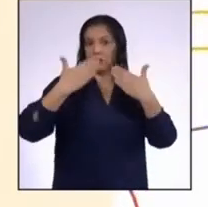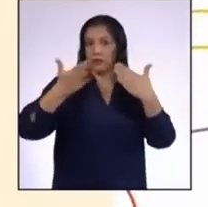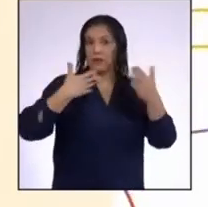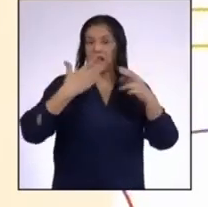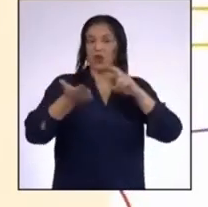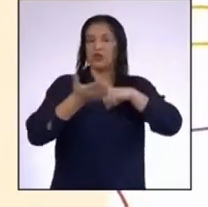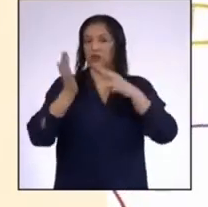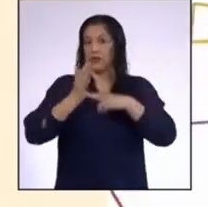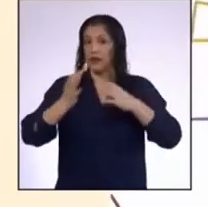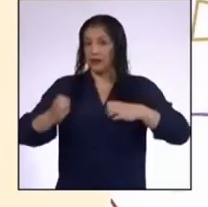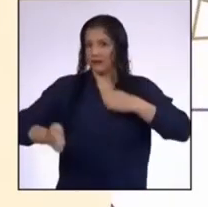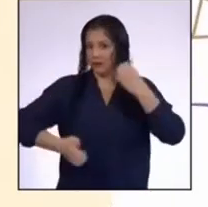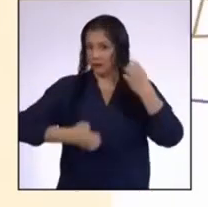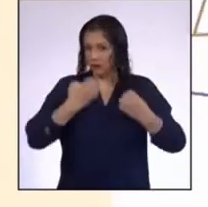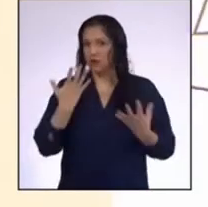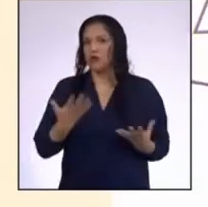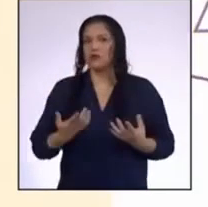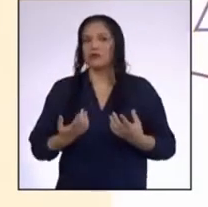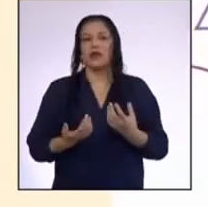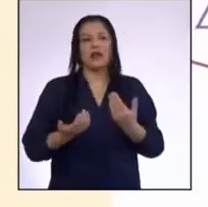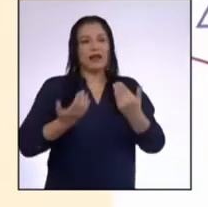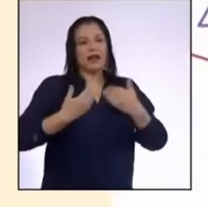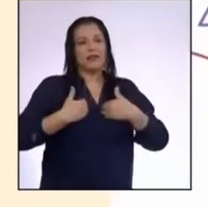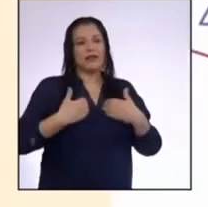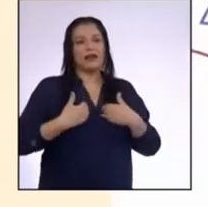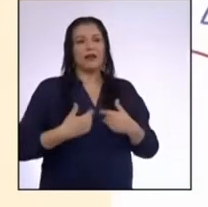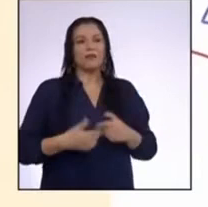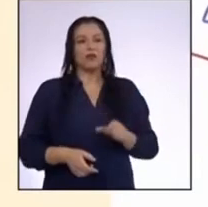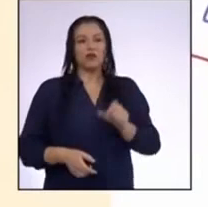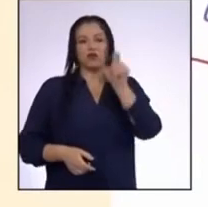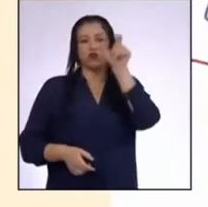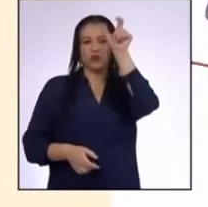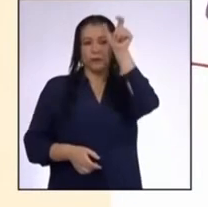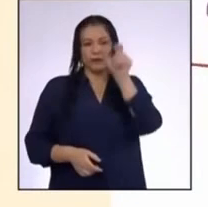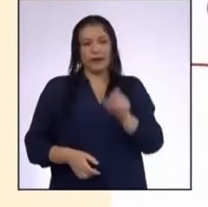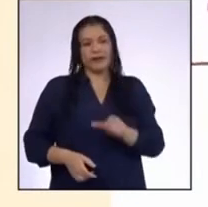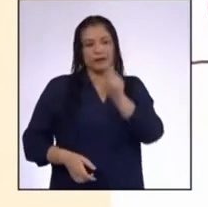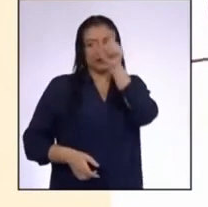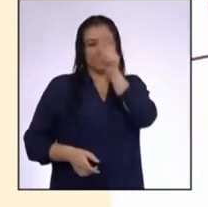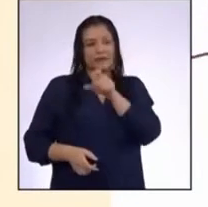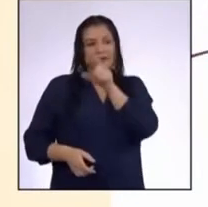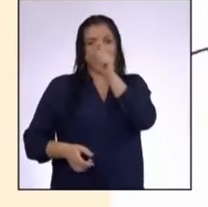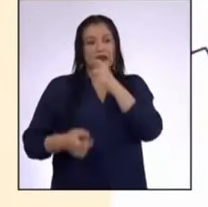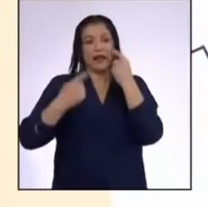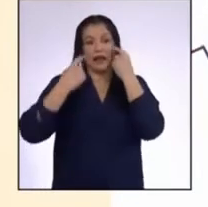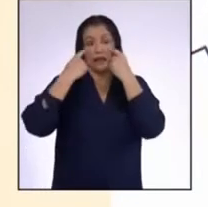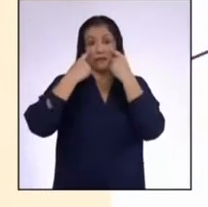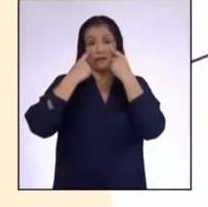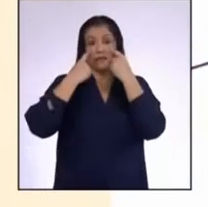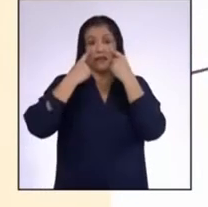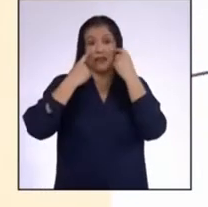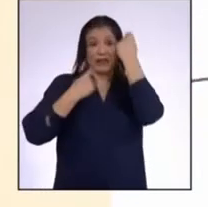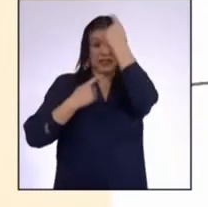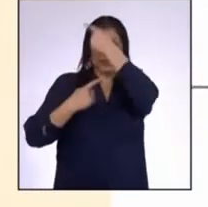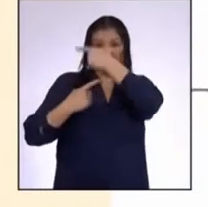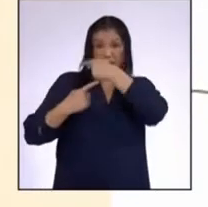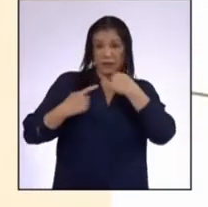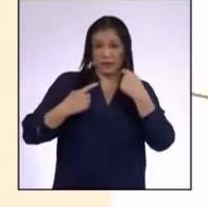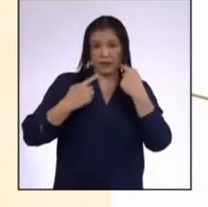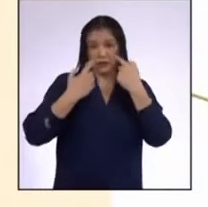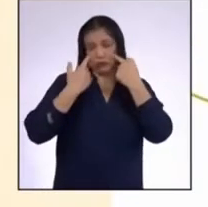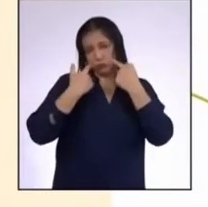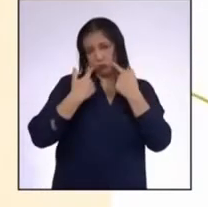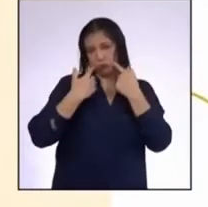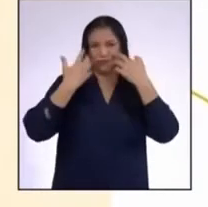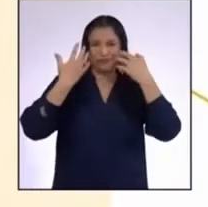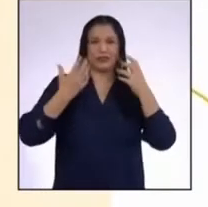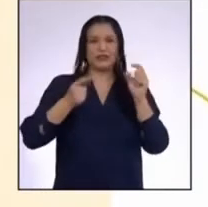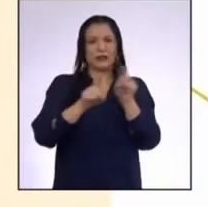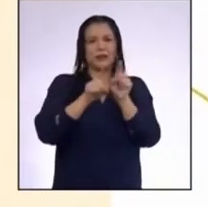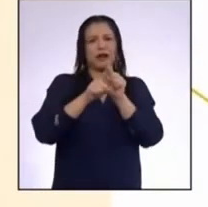emociones Tenemos tres columnas Hay rostros de personas mostrando expresiones Y hay textos